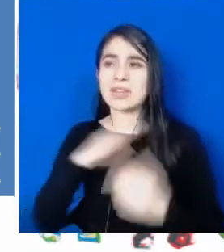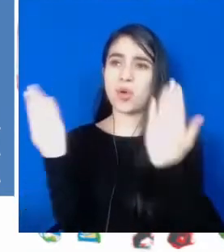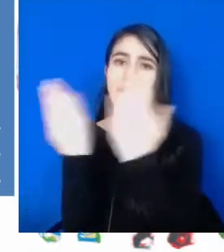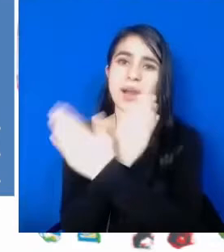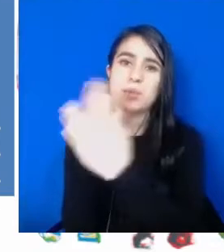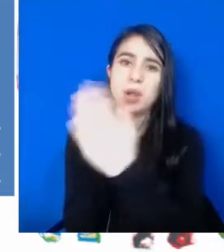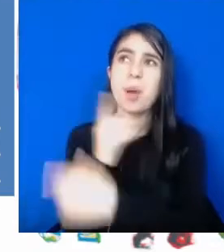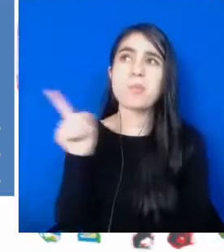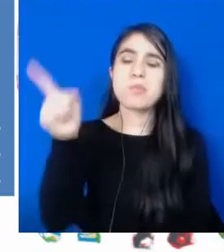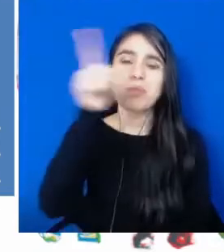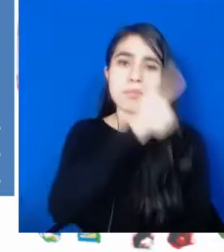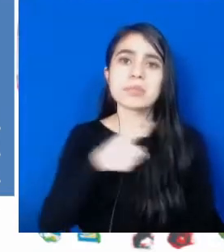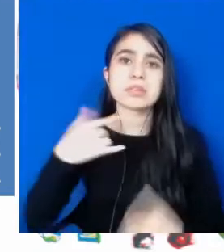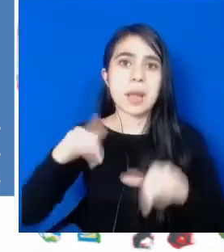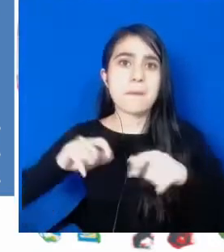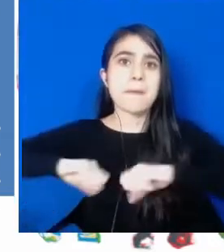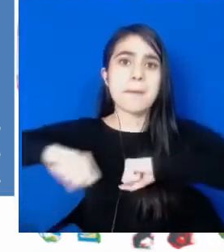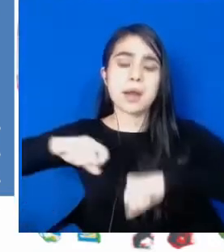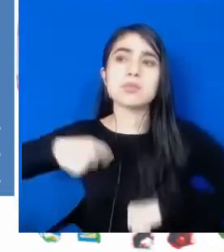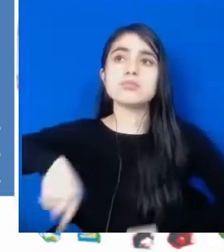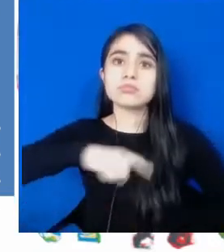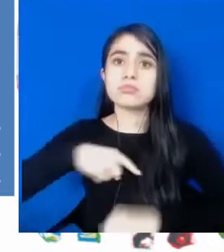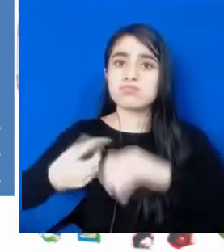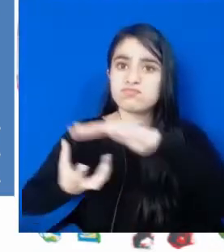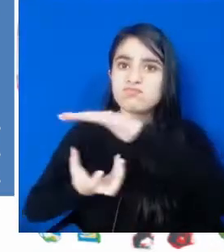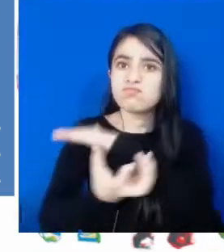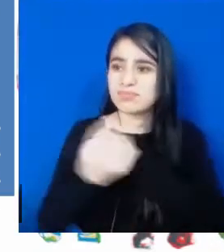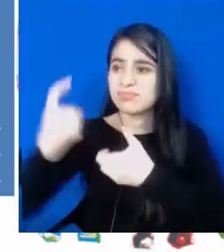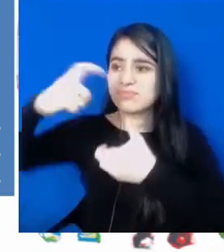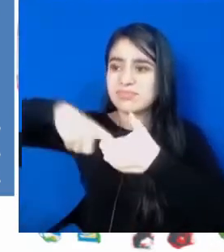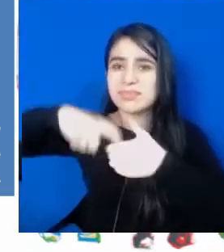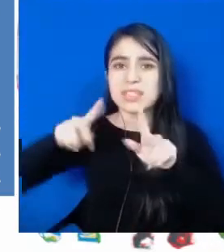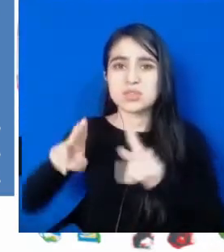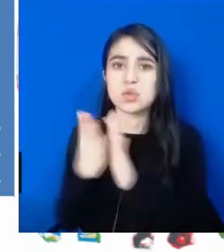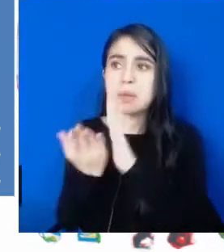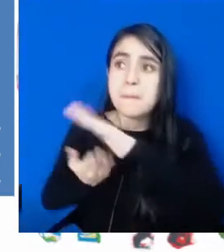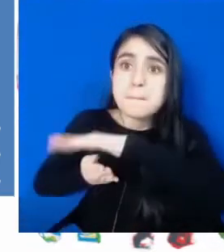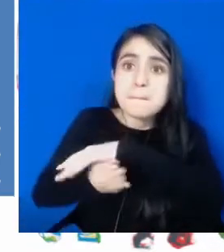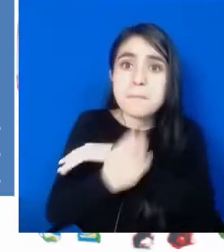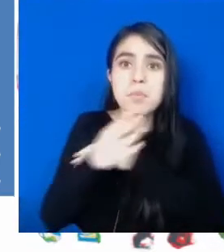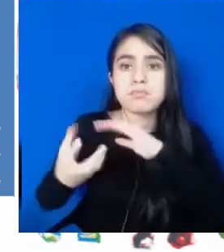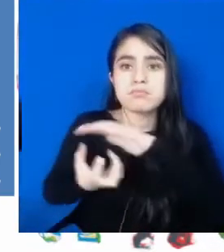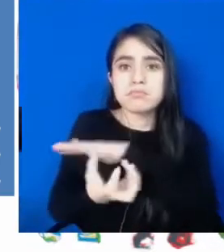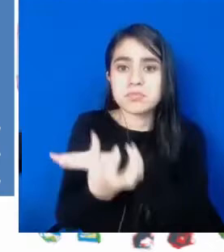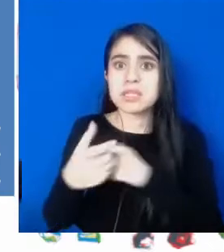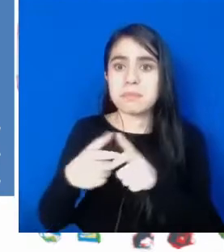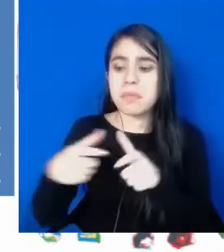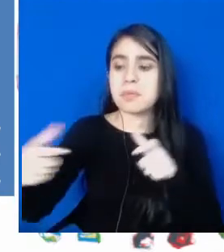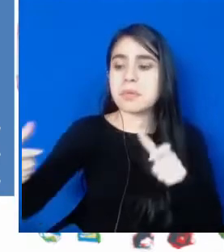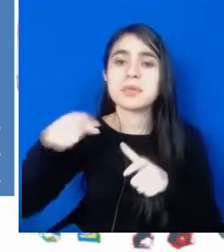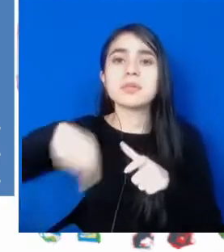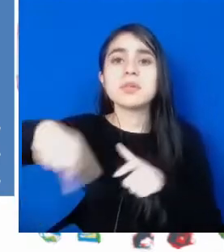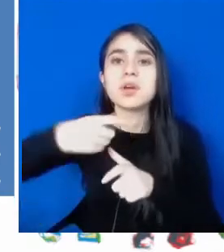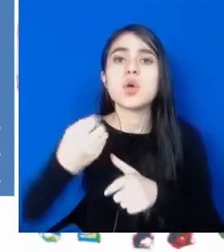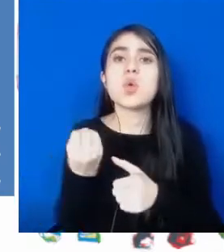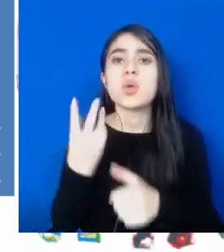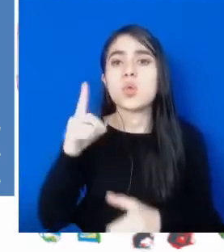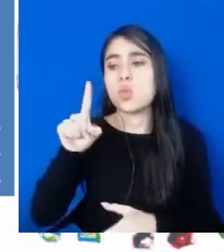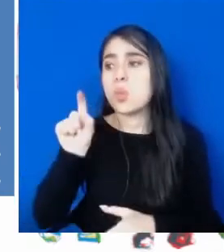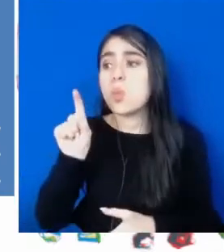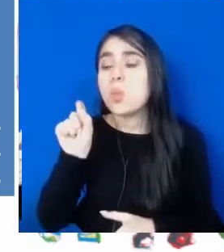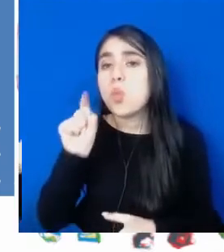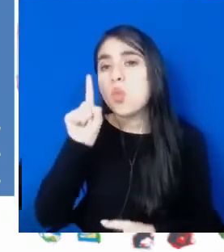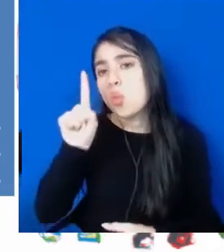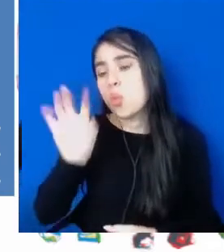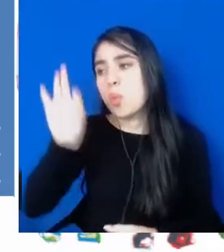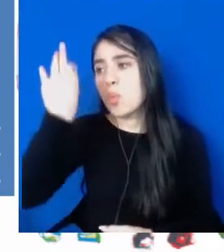administraciones territoriales. Nuestra cobertura, también reconocida, fue incrementada en un